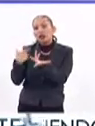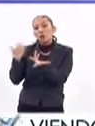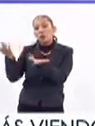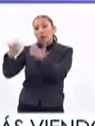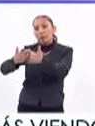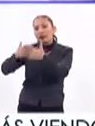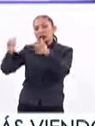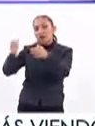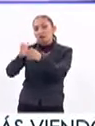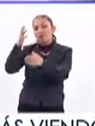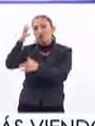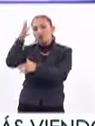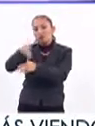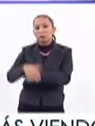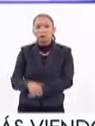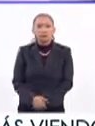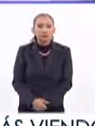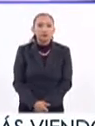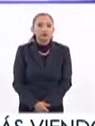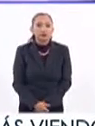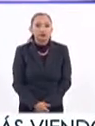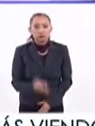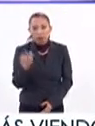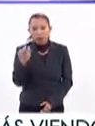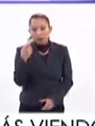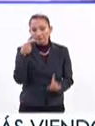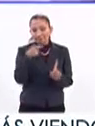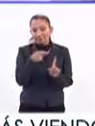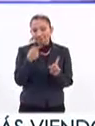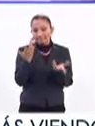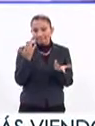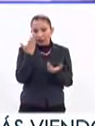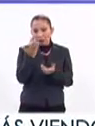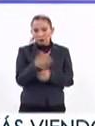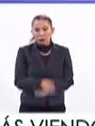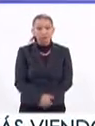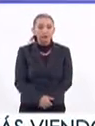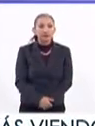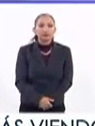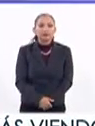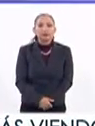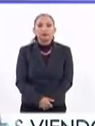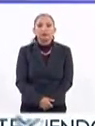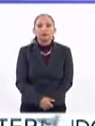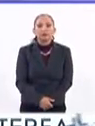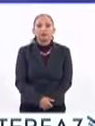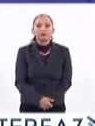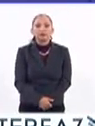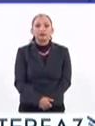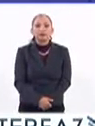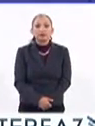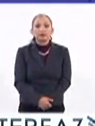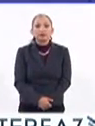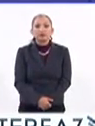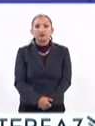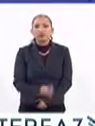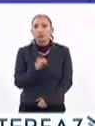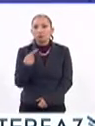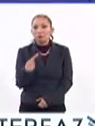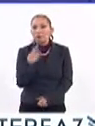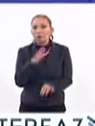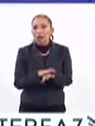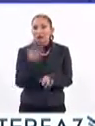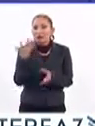microempresa en un futuro. Claro. Y esa es nuestra meta principal. Muy bien. ¿Alguna pregunta?